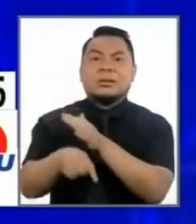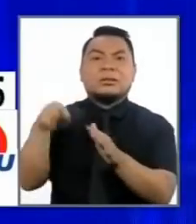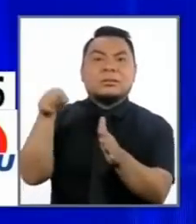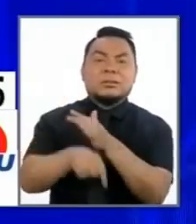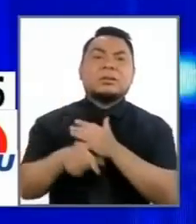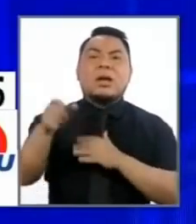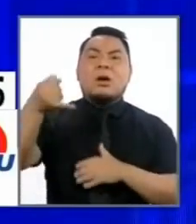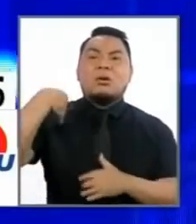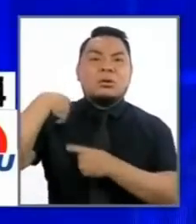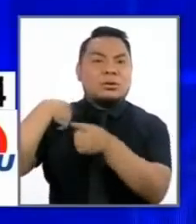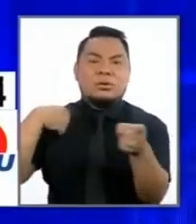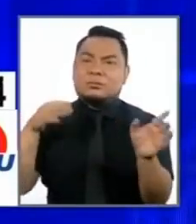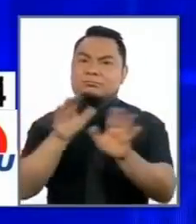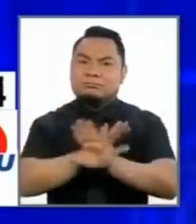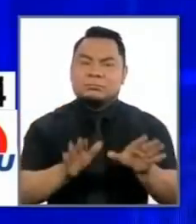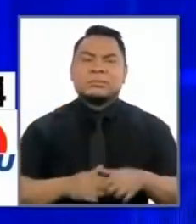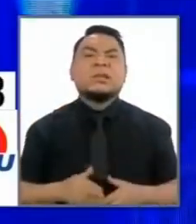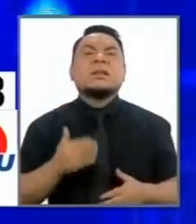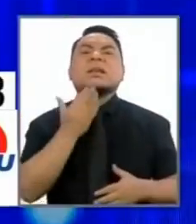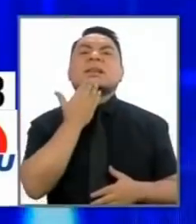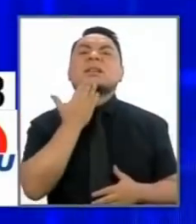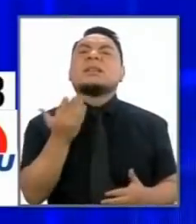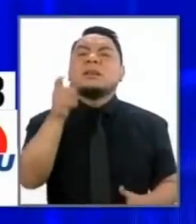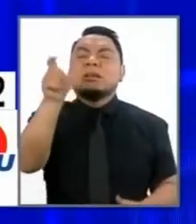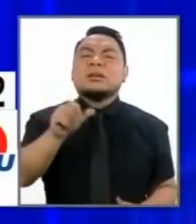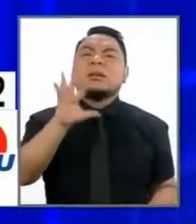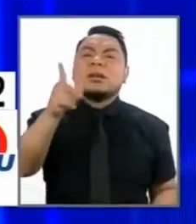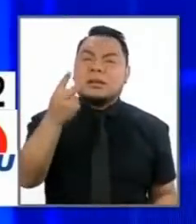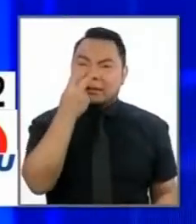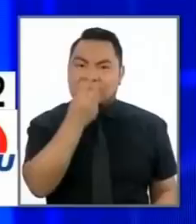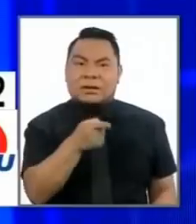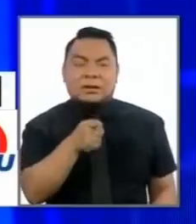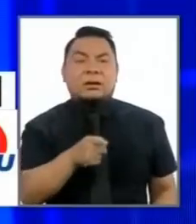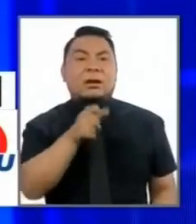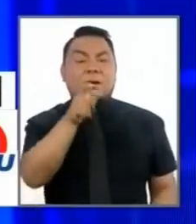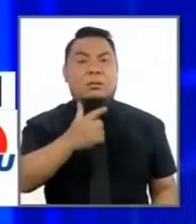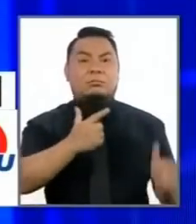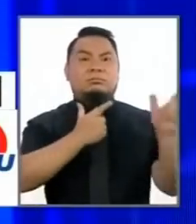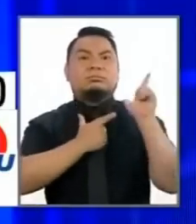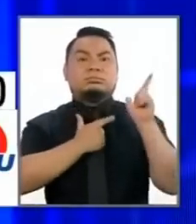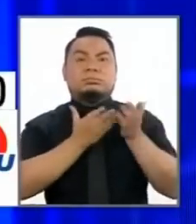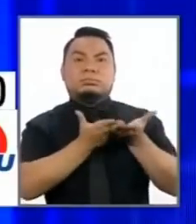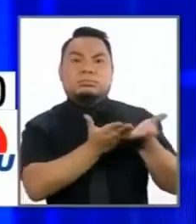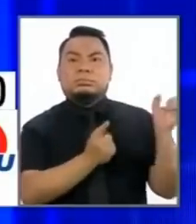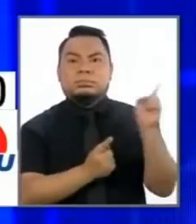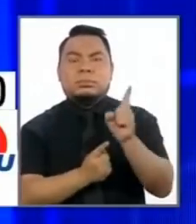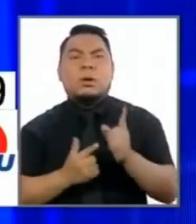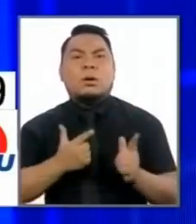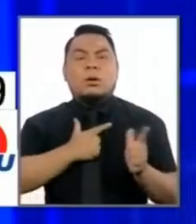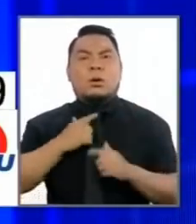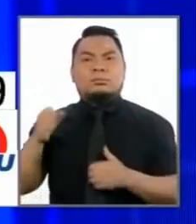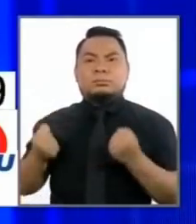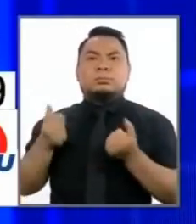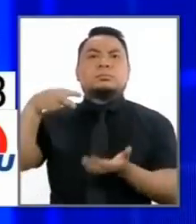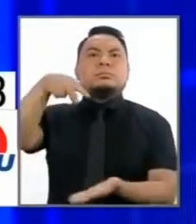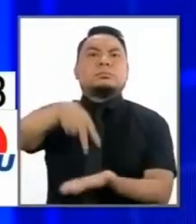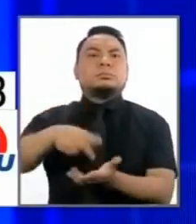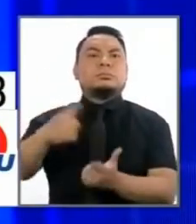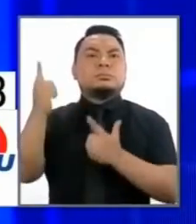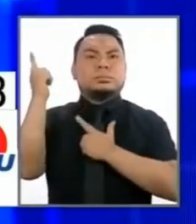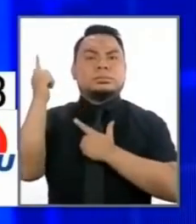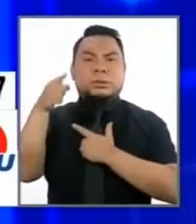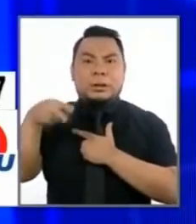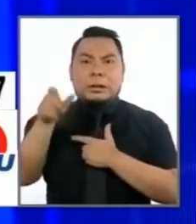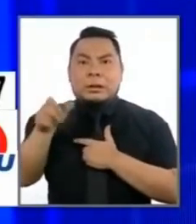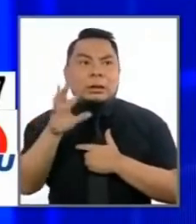asesinando a nuestros jóvenes a ver quiero ver a un delincuente que vea a un comando de la marina o a un soldado del ejército parado en una esquina